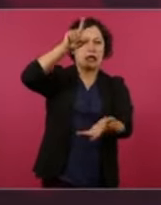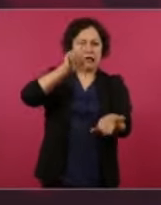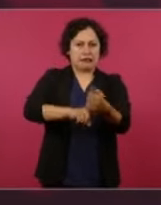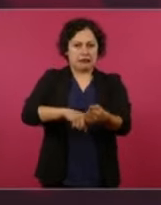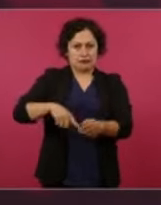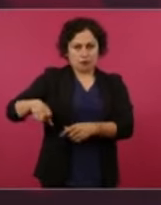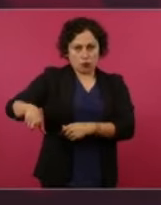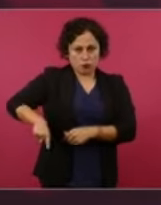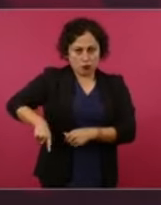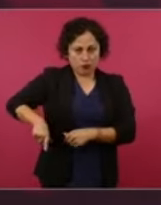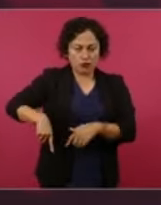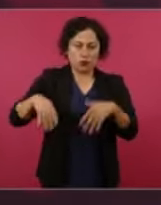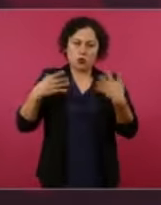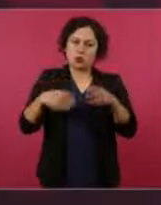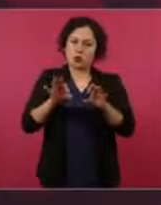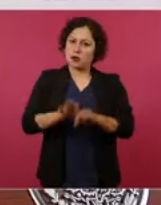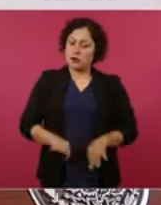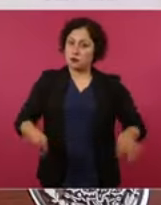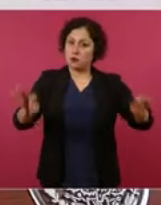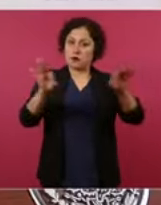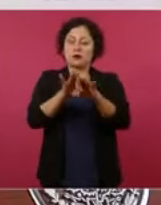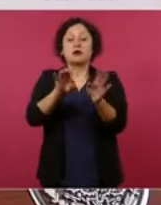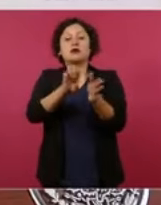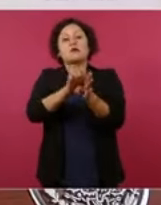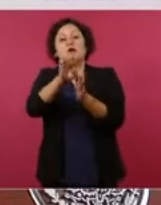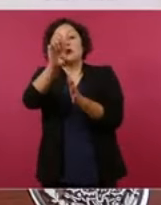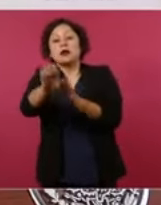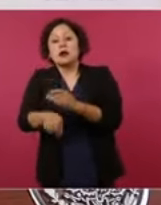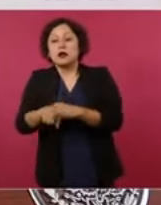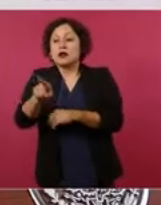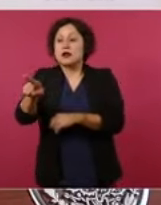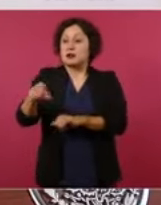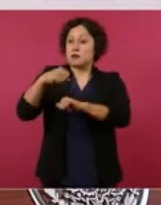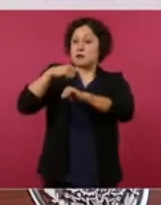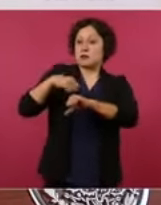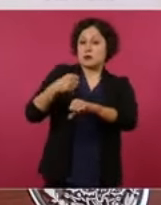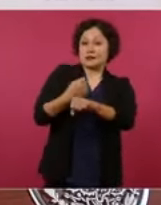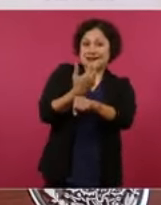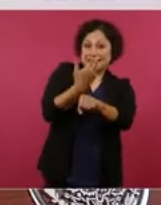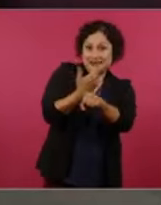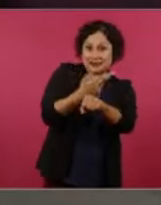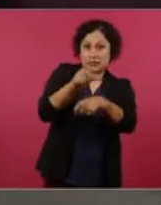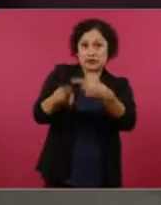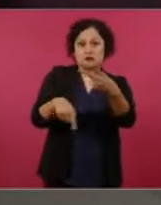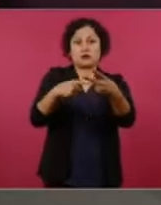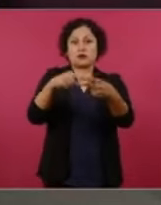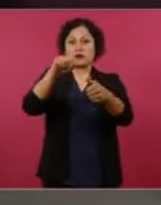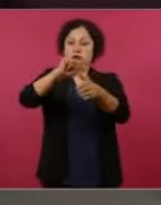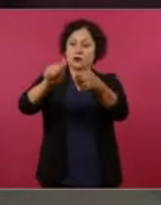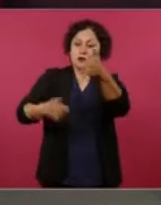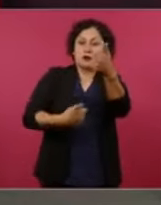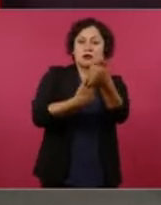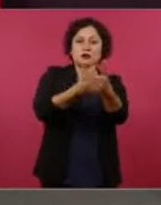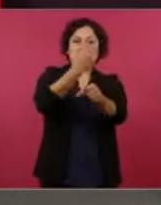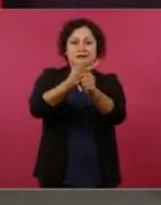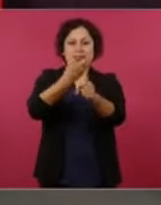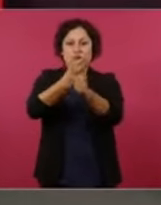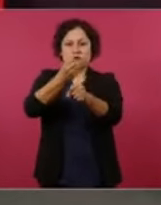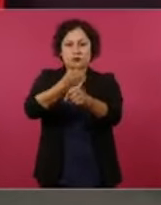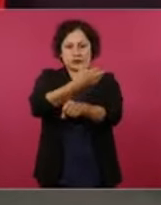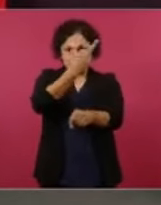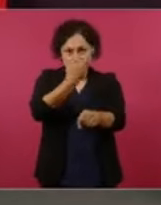Si se es secretaria, secretario, subsecretario, subsecretaria, director,